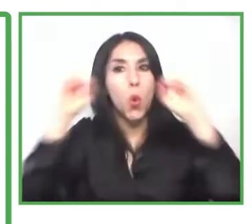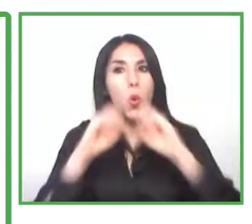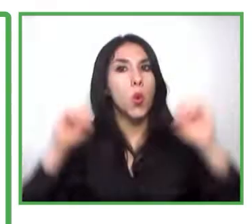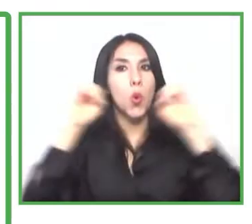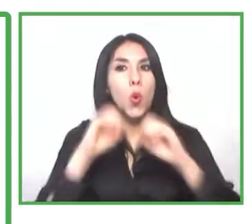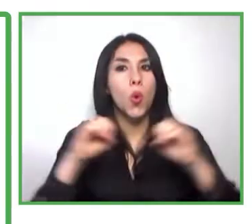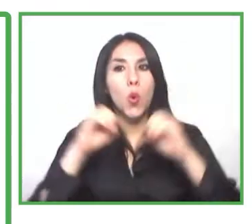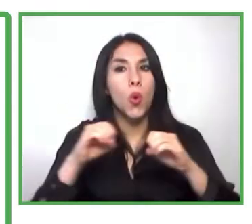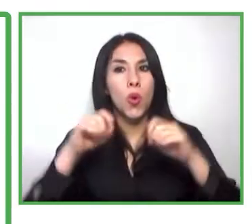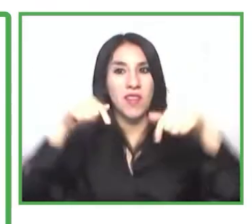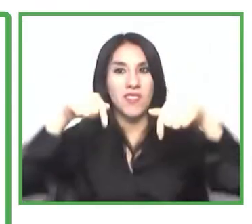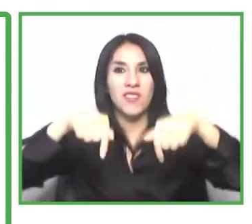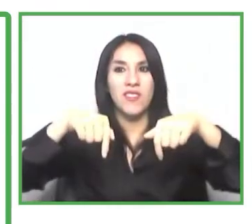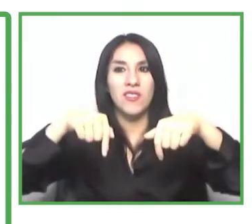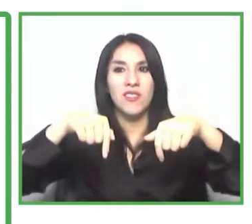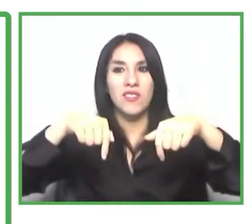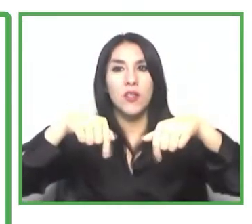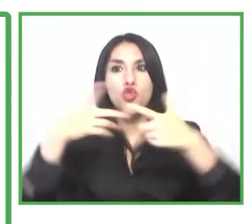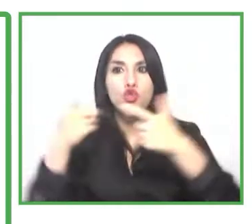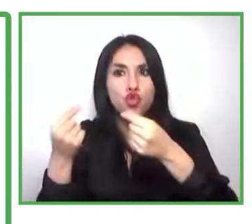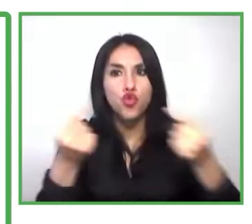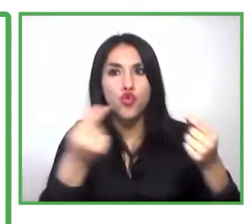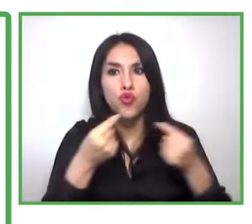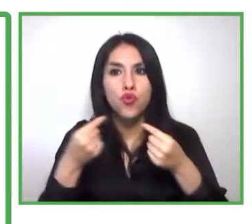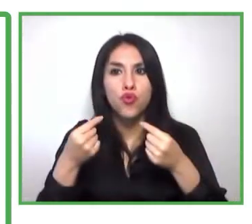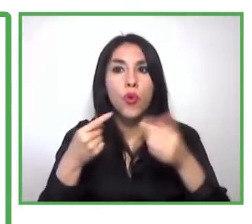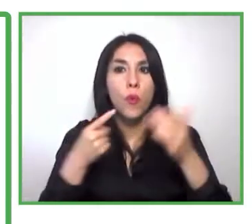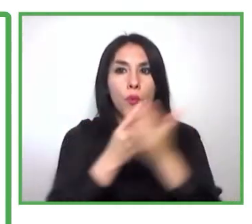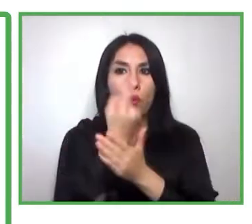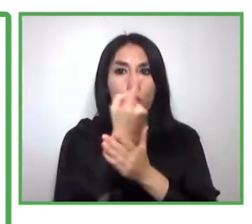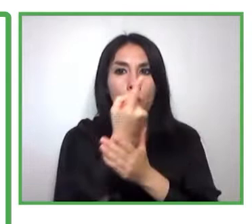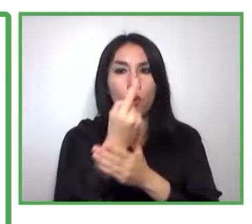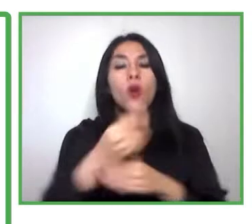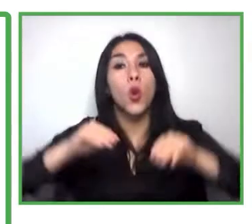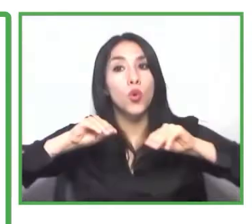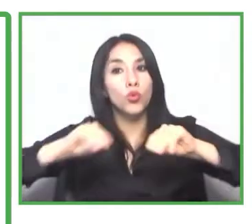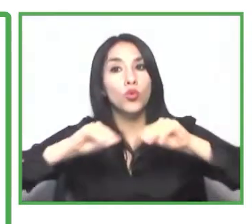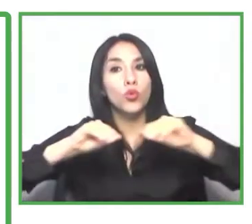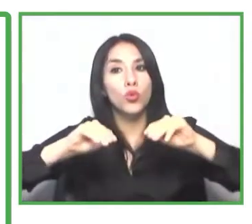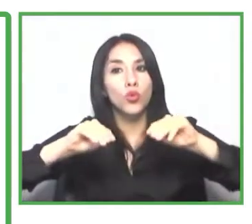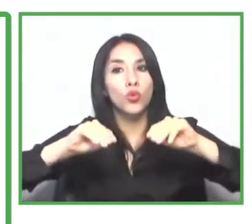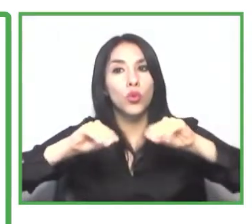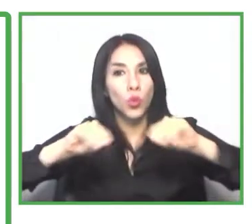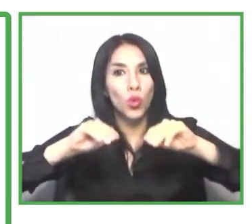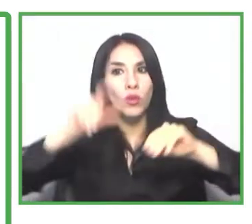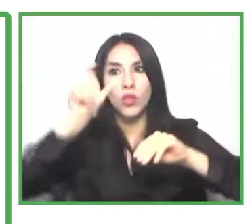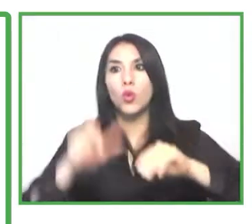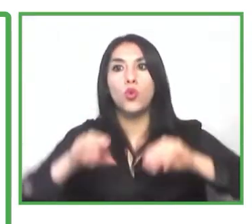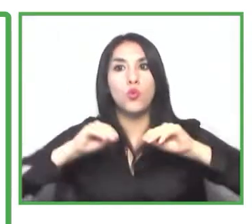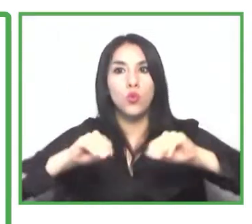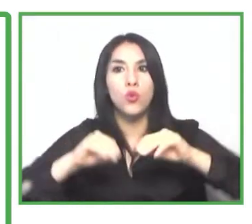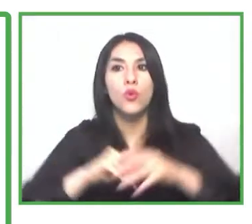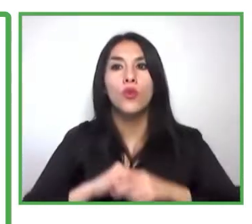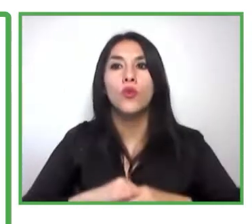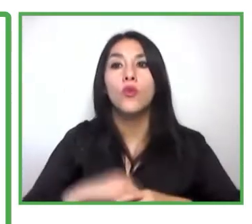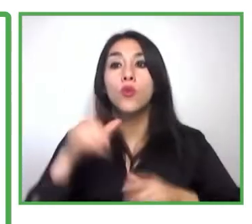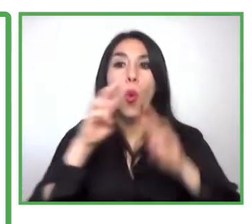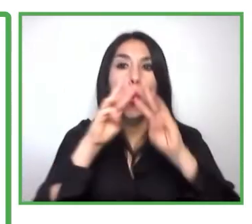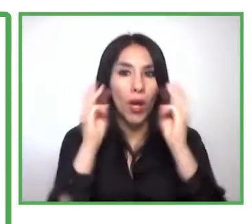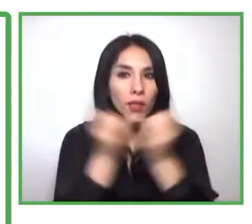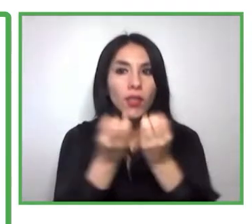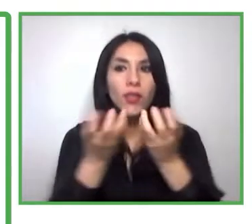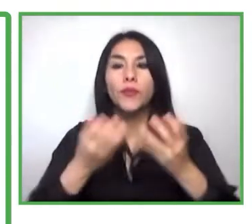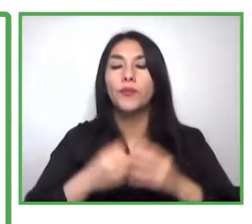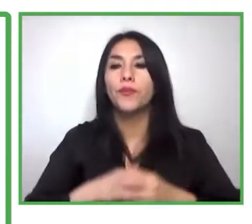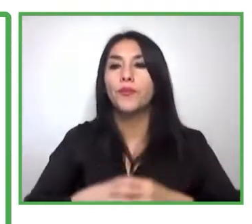de educación, capacitación y poner en contacto y en conocimiento a las personas con discapacidad de sus familias respecto de